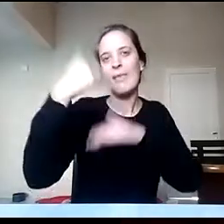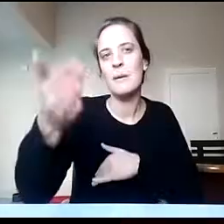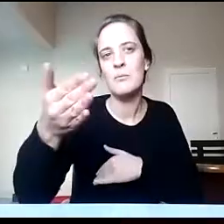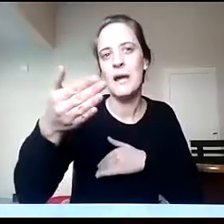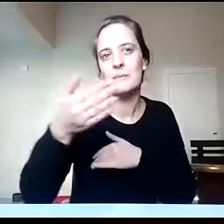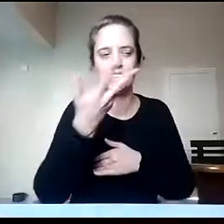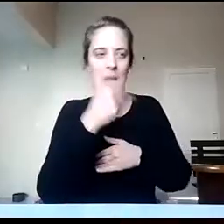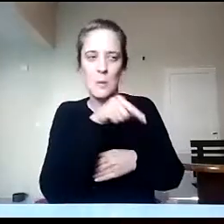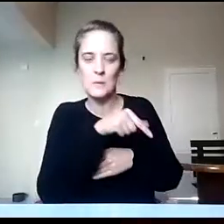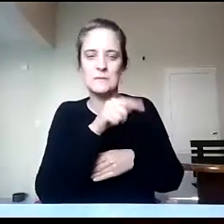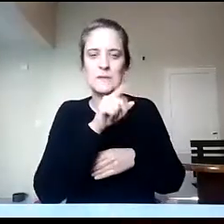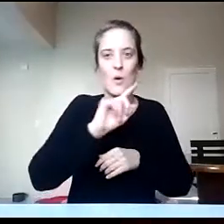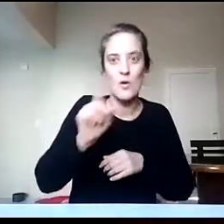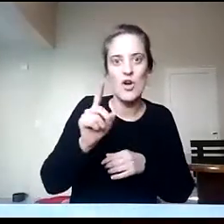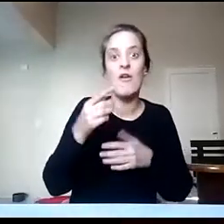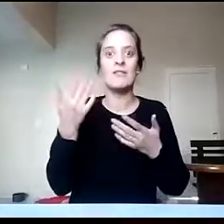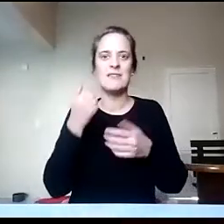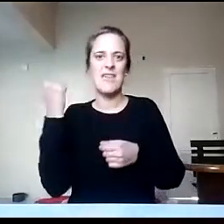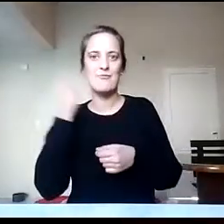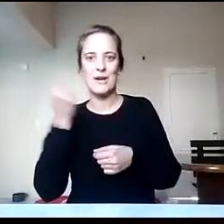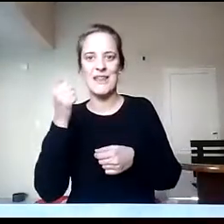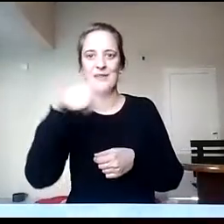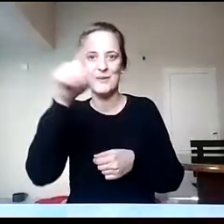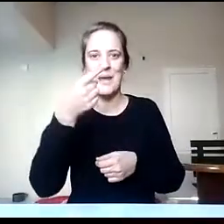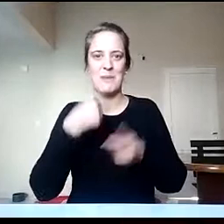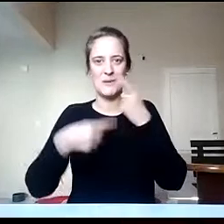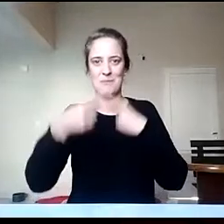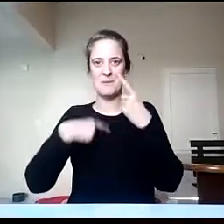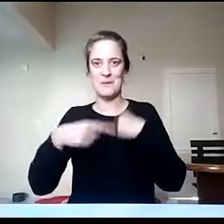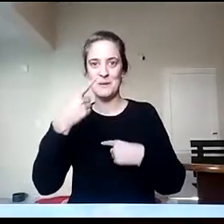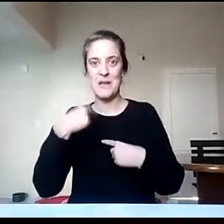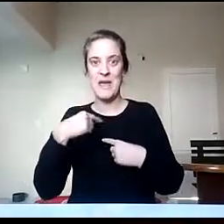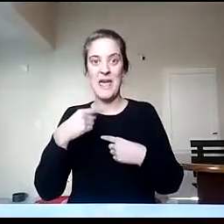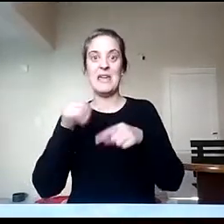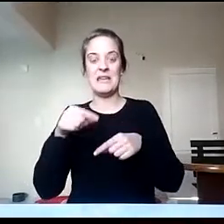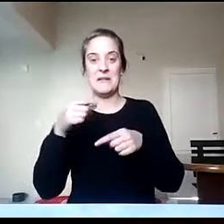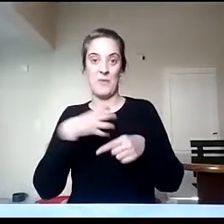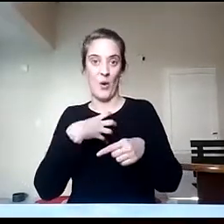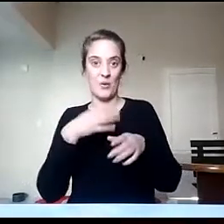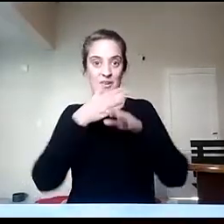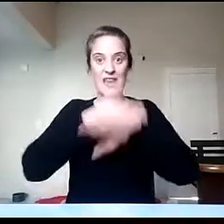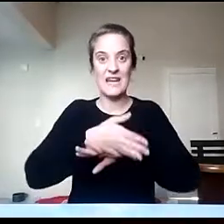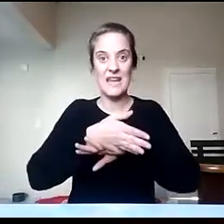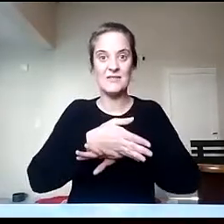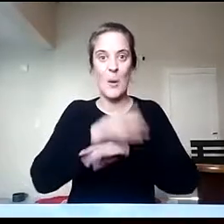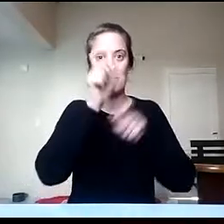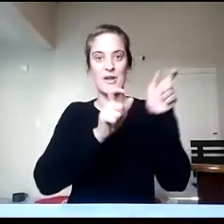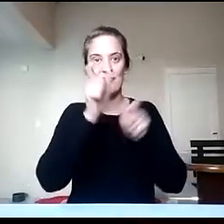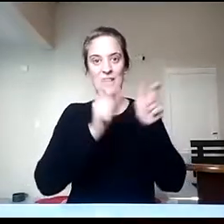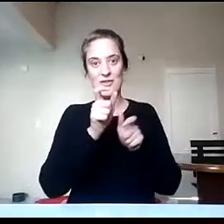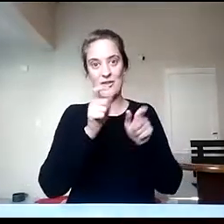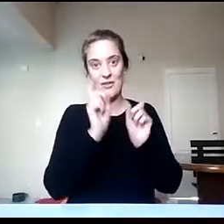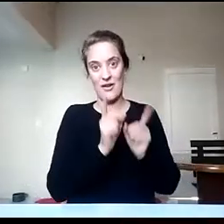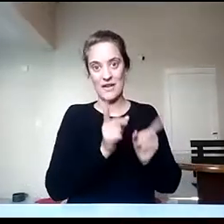Por eso, está muy bueno que hayan consultado esto y que se inscriban, participen del ingreso y van a poder también cubrir estos